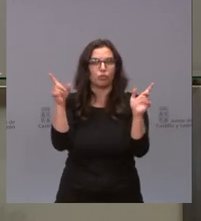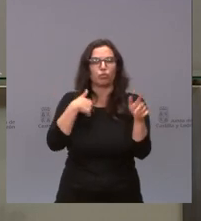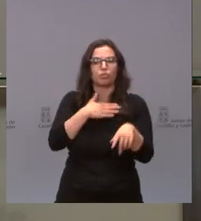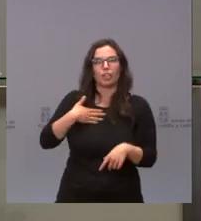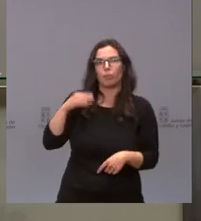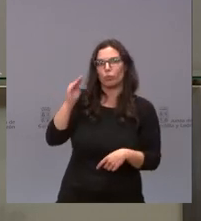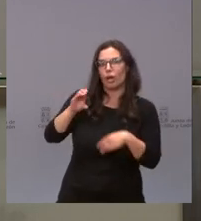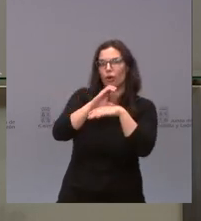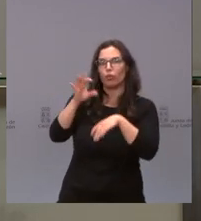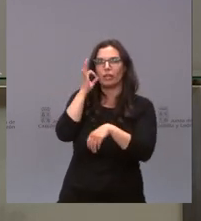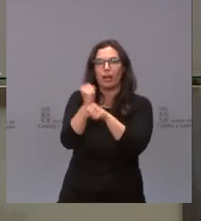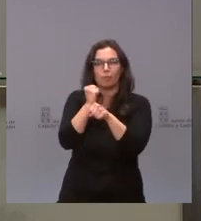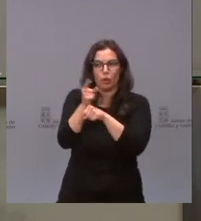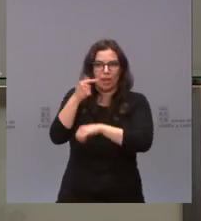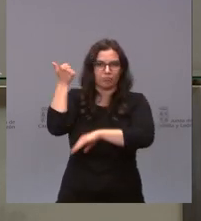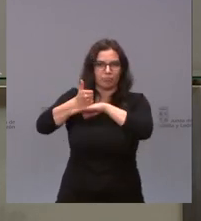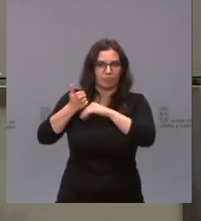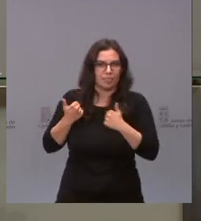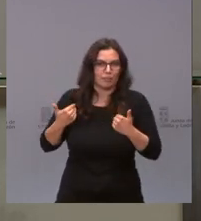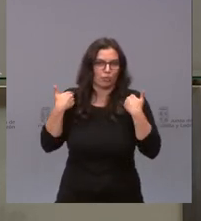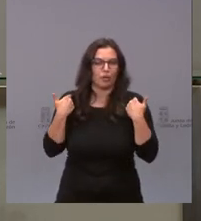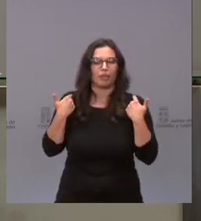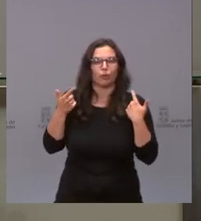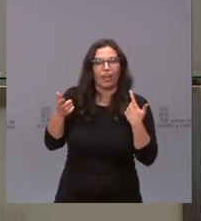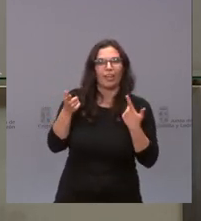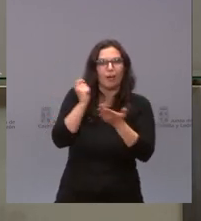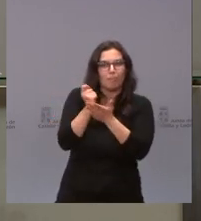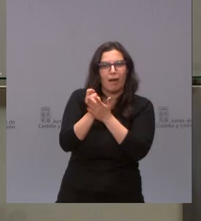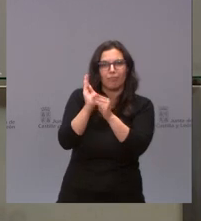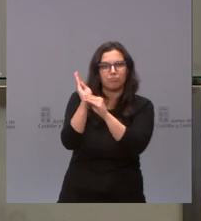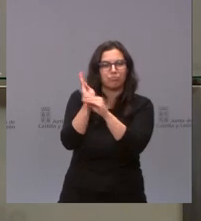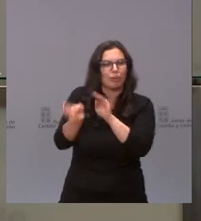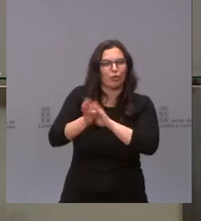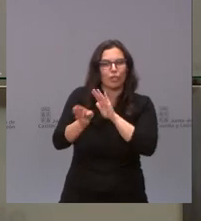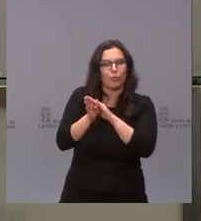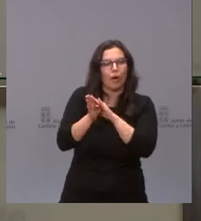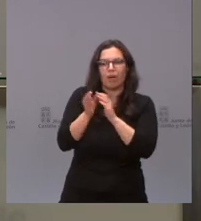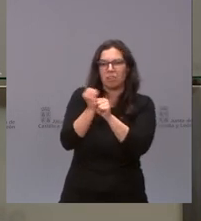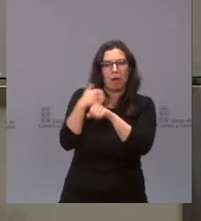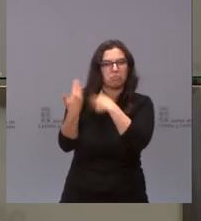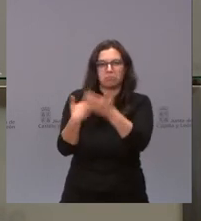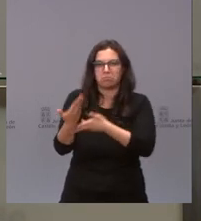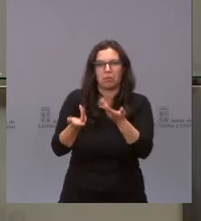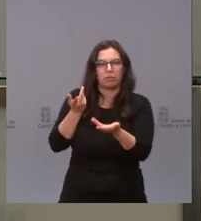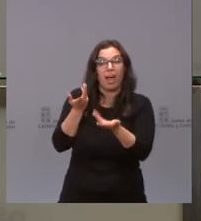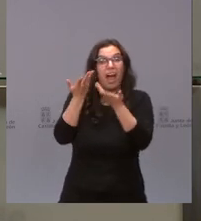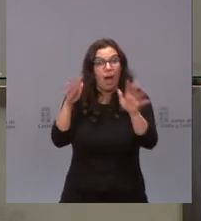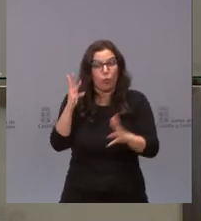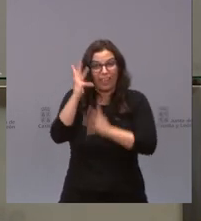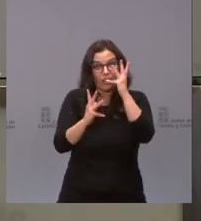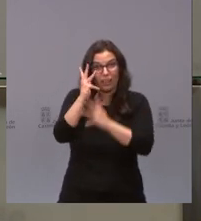pues quería que me explicaran cómo se permite que esta entidad siga cobrando estas subvenciones y trabajando cuando las cuentas de 2019